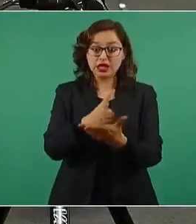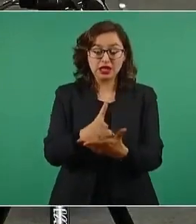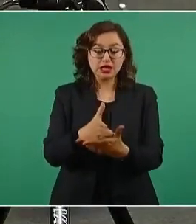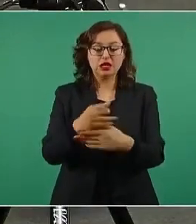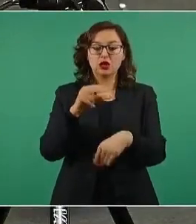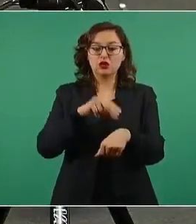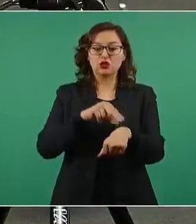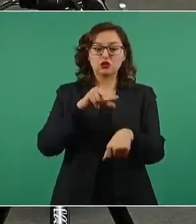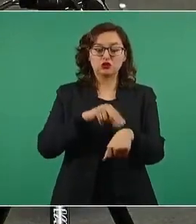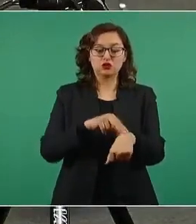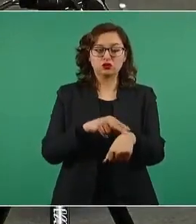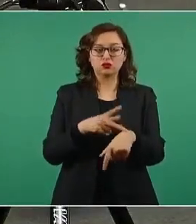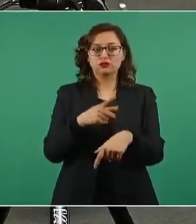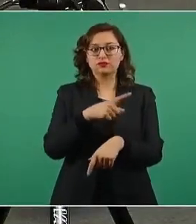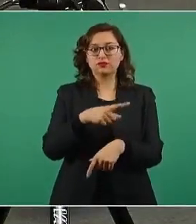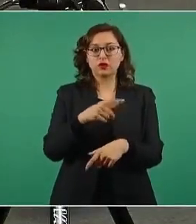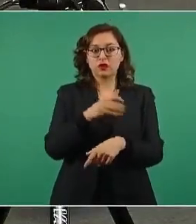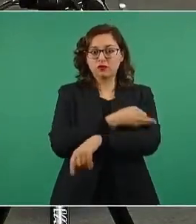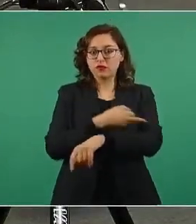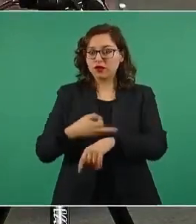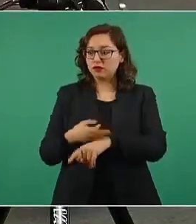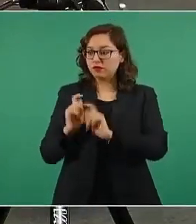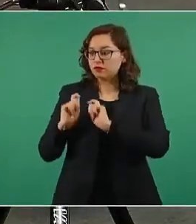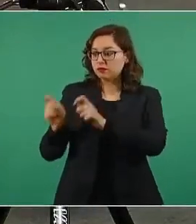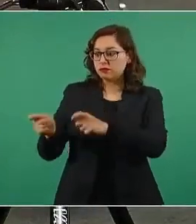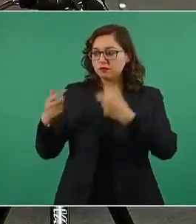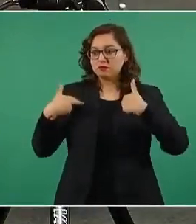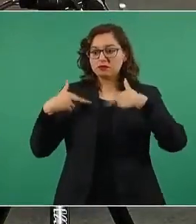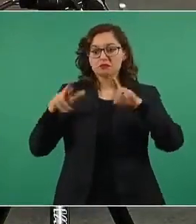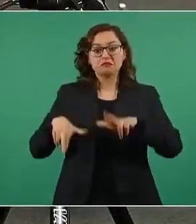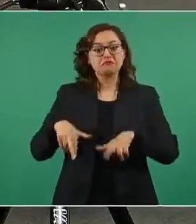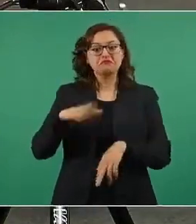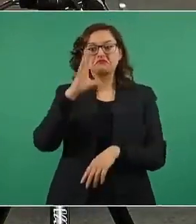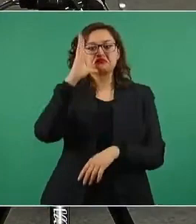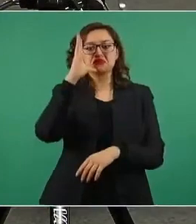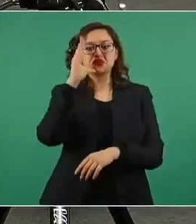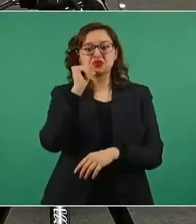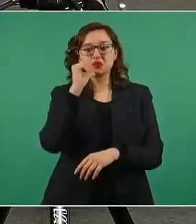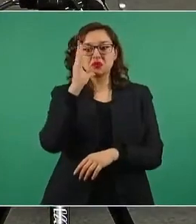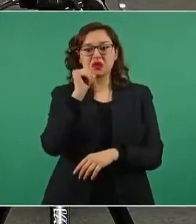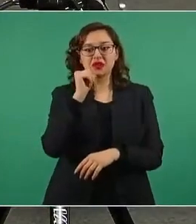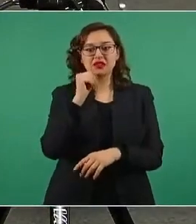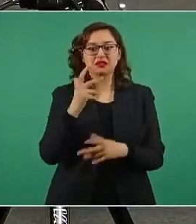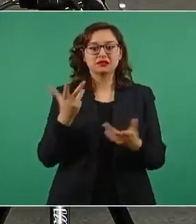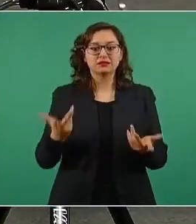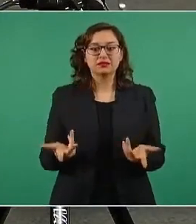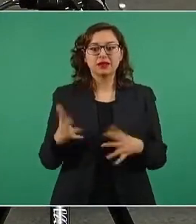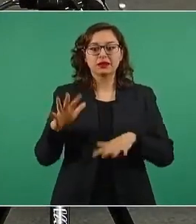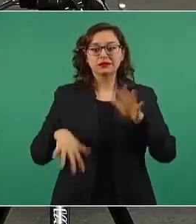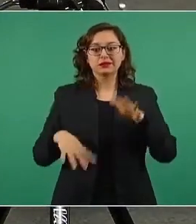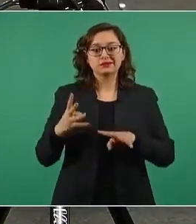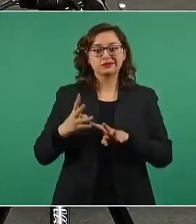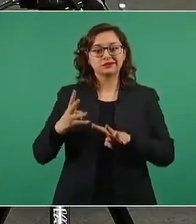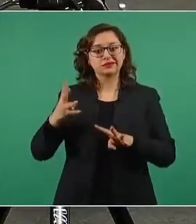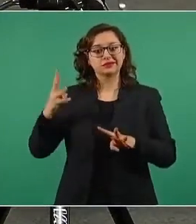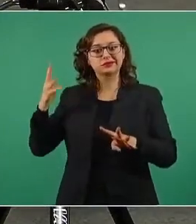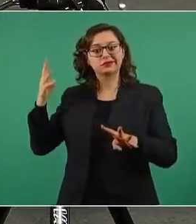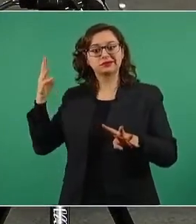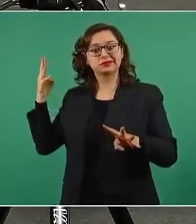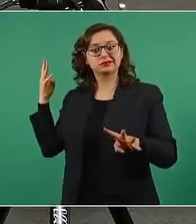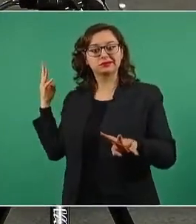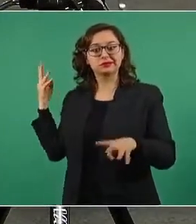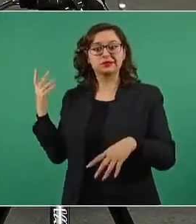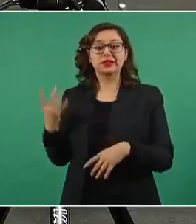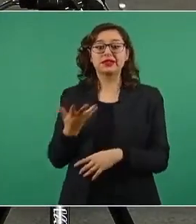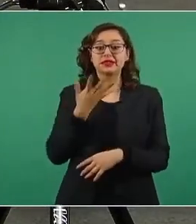ha expuesto todo el tiempo y hacen unas filas enormes de horas. Hay gente que llega a las 10 de la mañana y sale a las